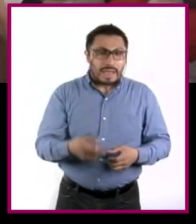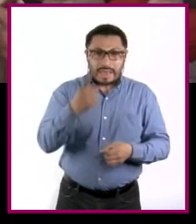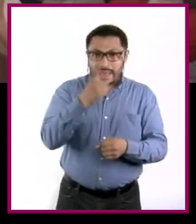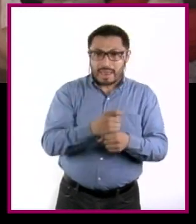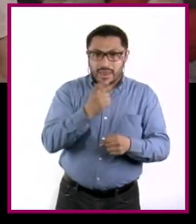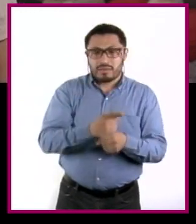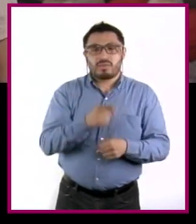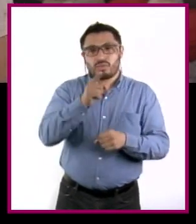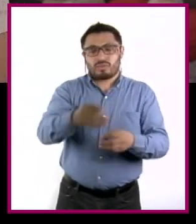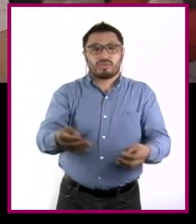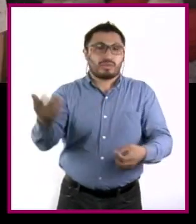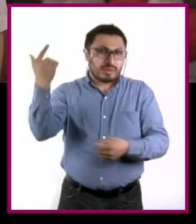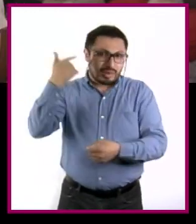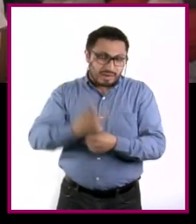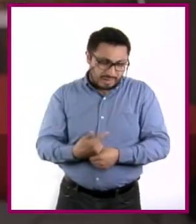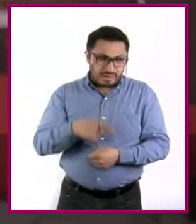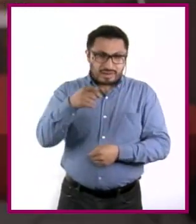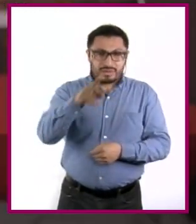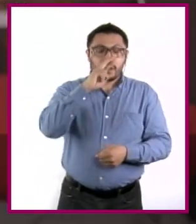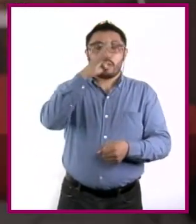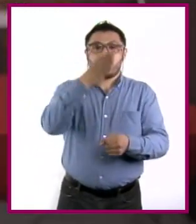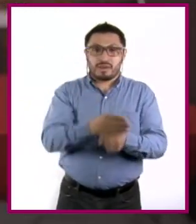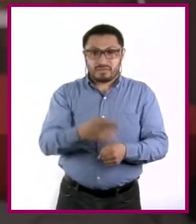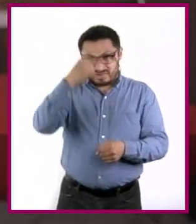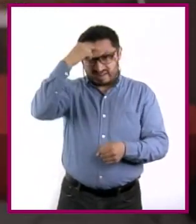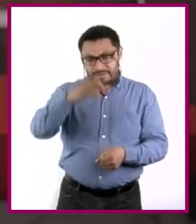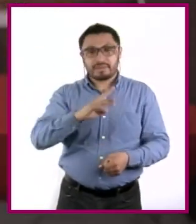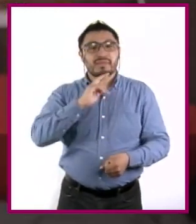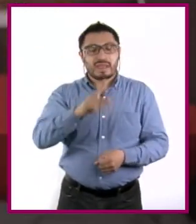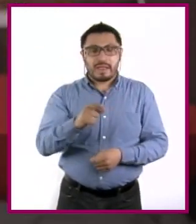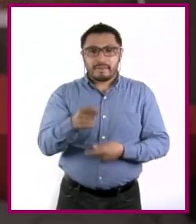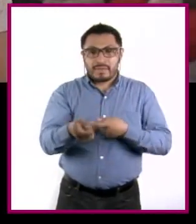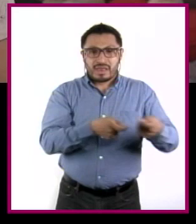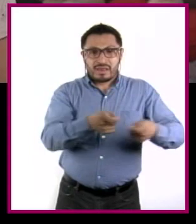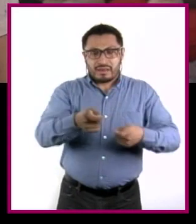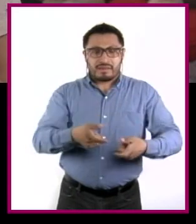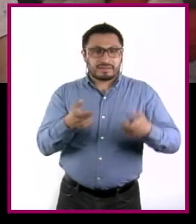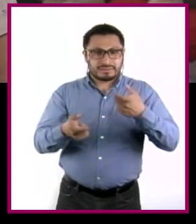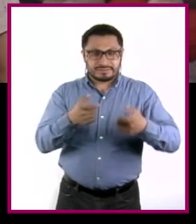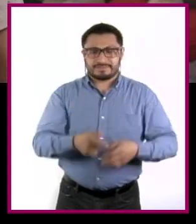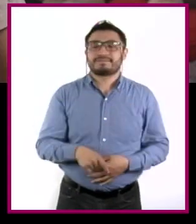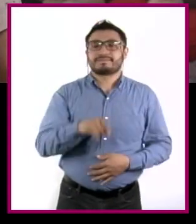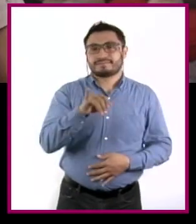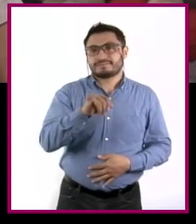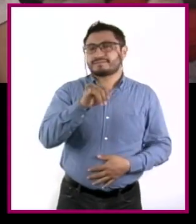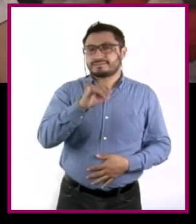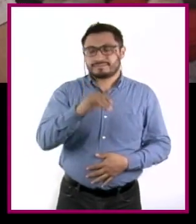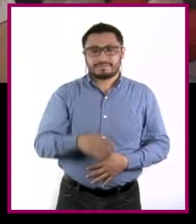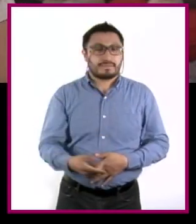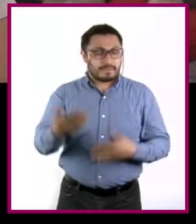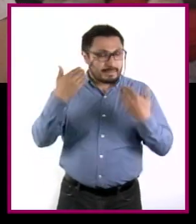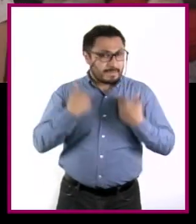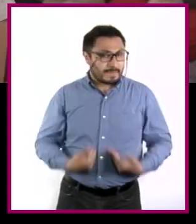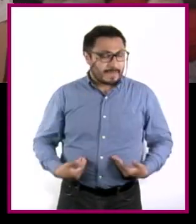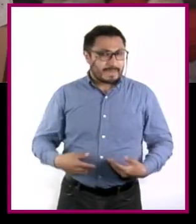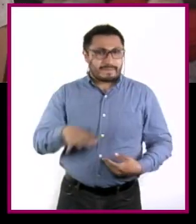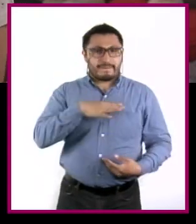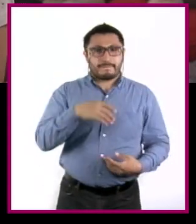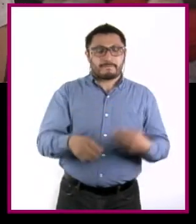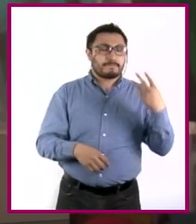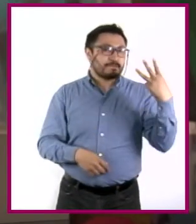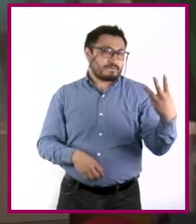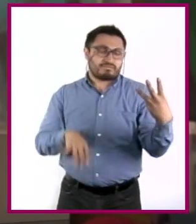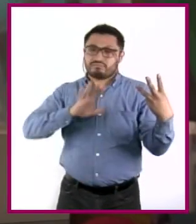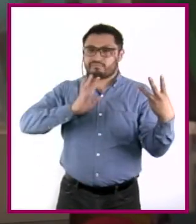paso es darte cuenta y tomar conciencia de ello para mejorar el manejo de tu dinero. Así es, Itla. Yo, por ejemplo, saqué solo 3